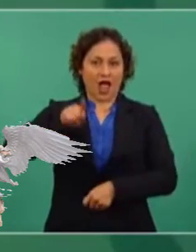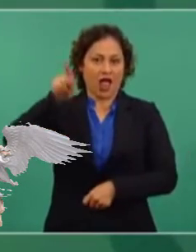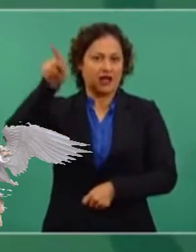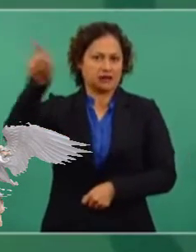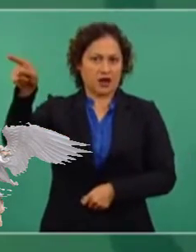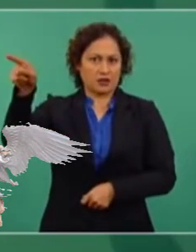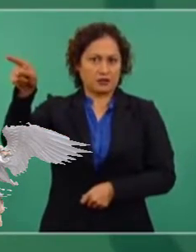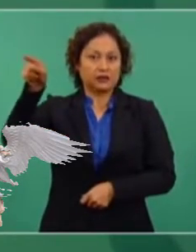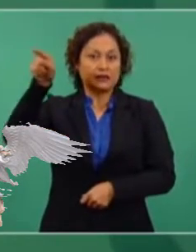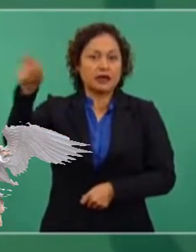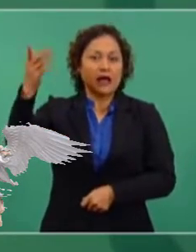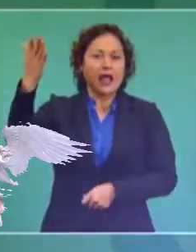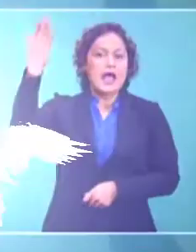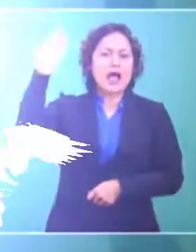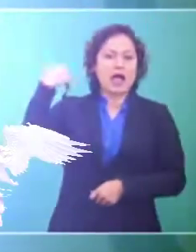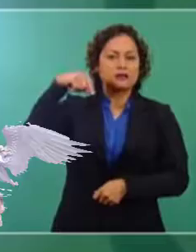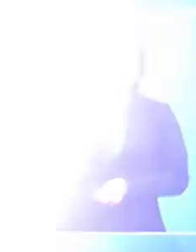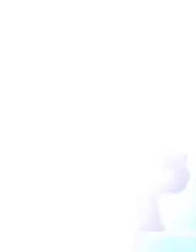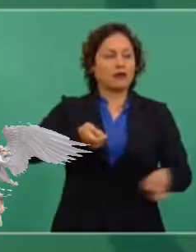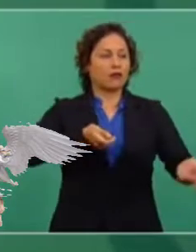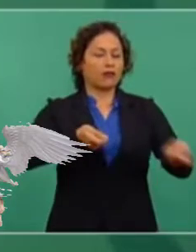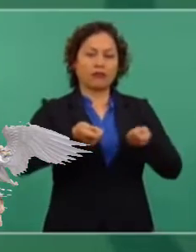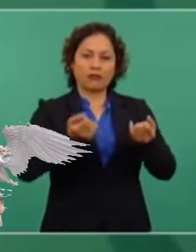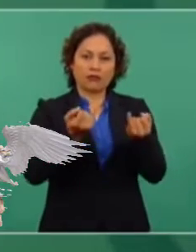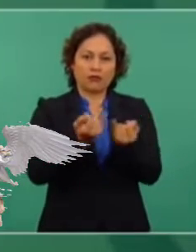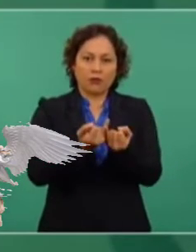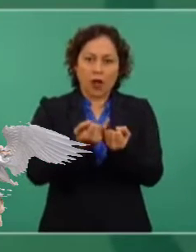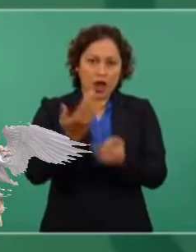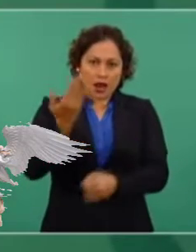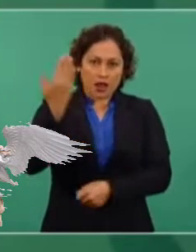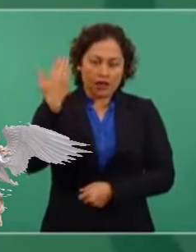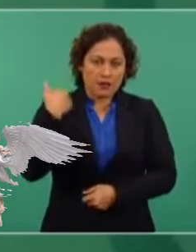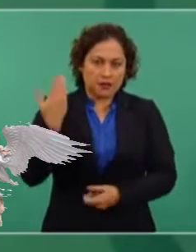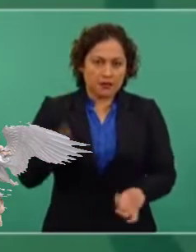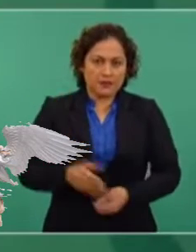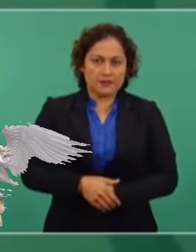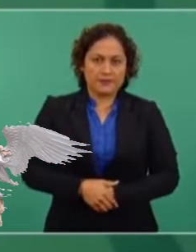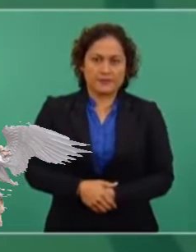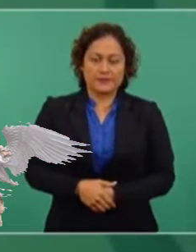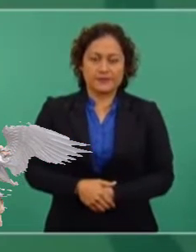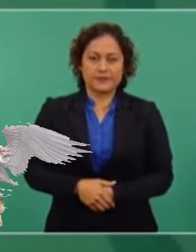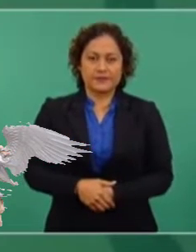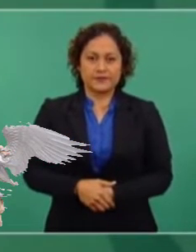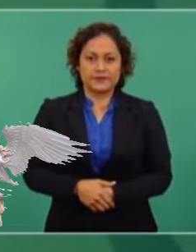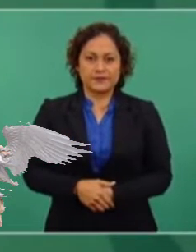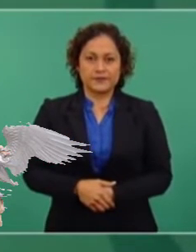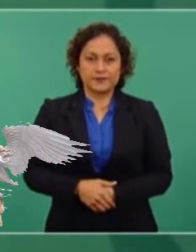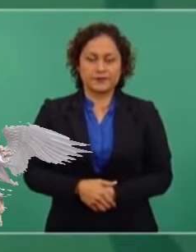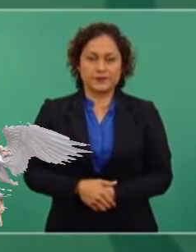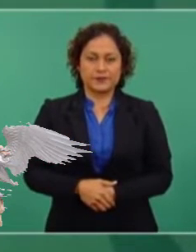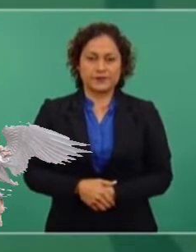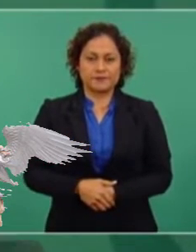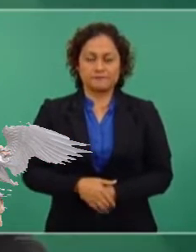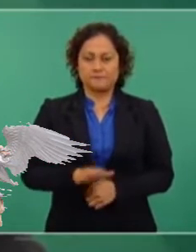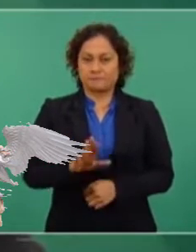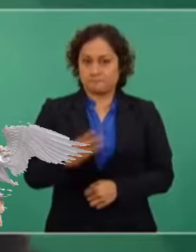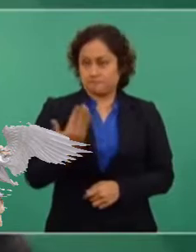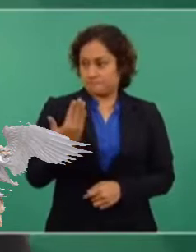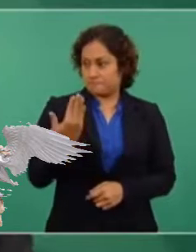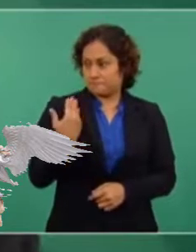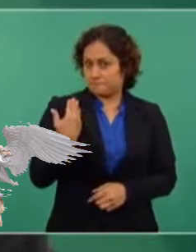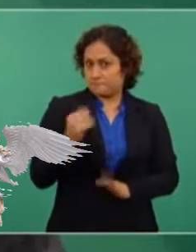y en los últimos meses